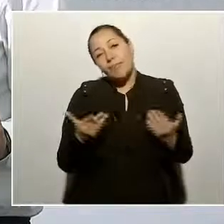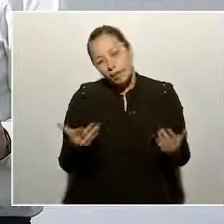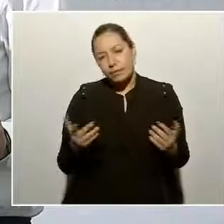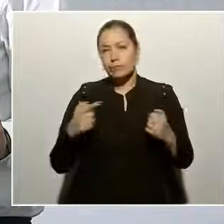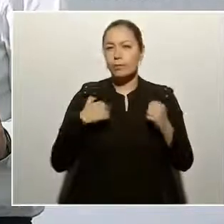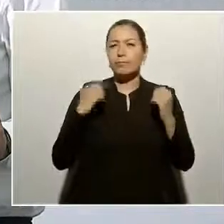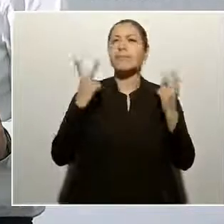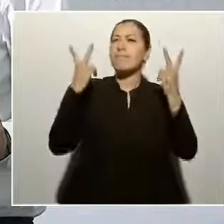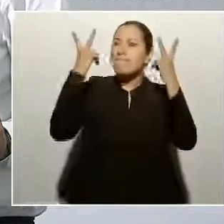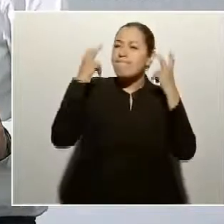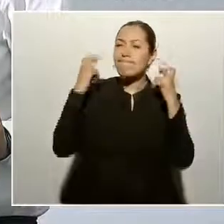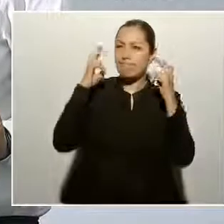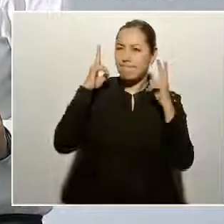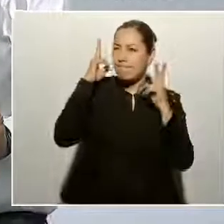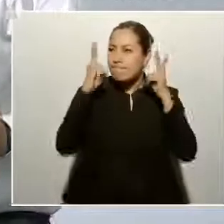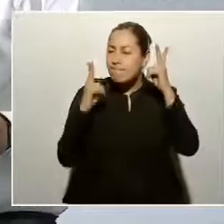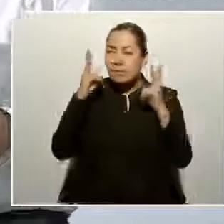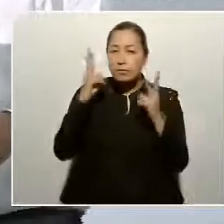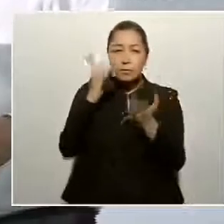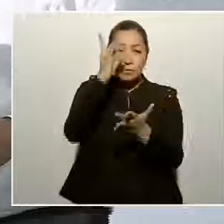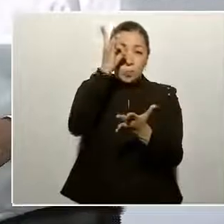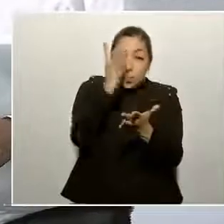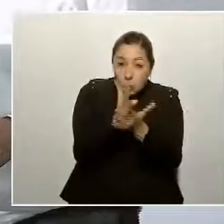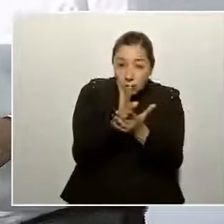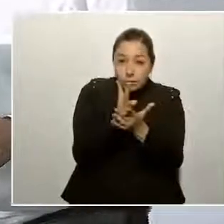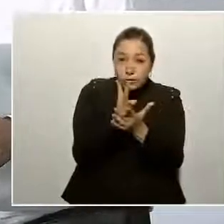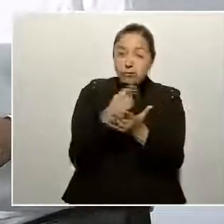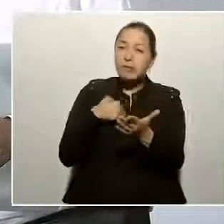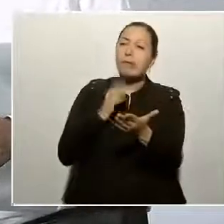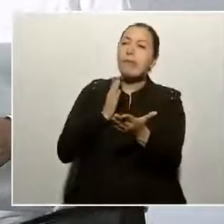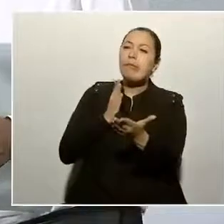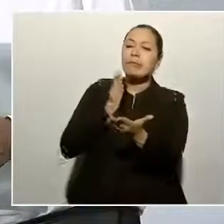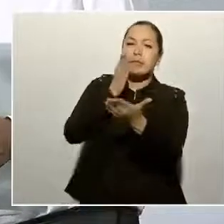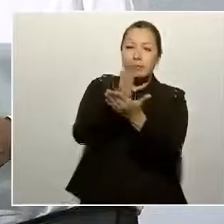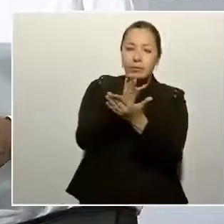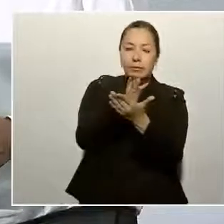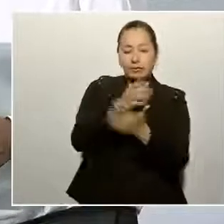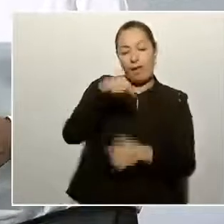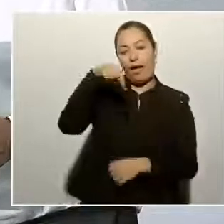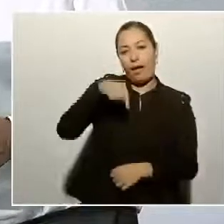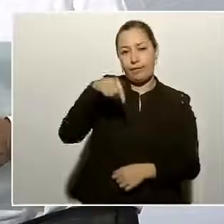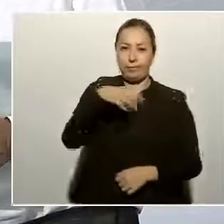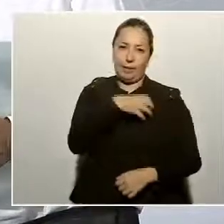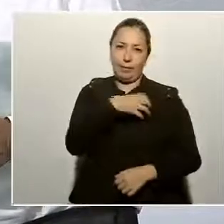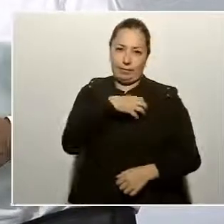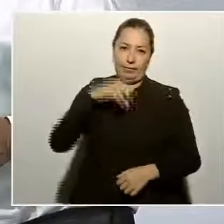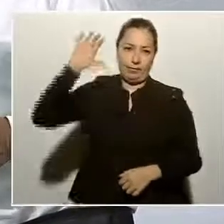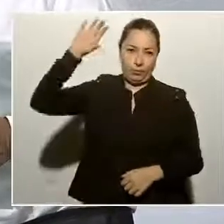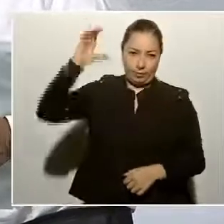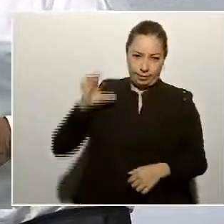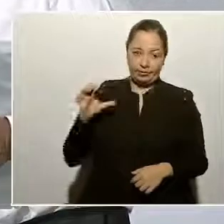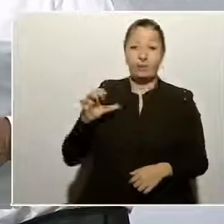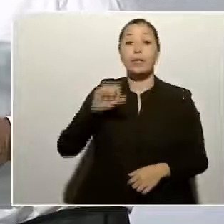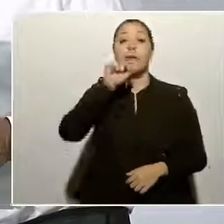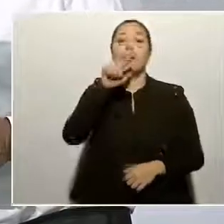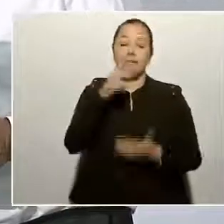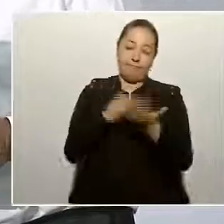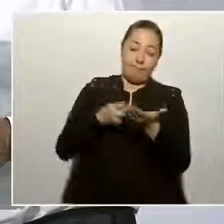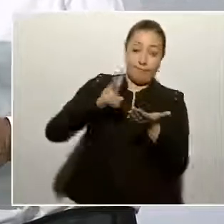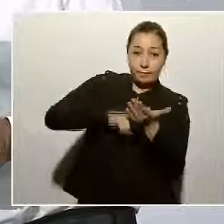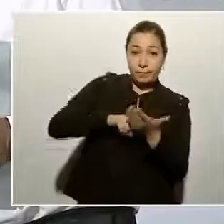sólo comprende estar aquí en la capital y en Mazatlán,